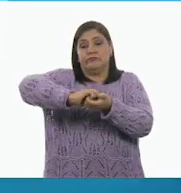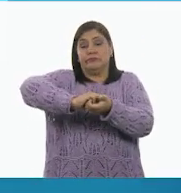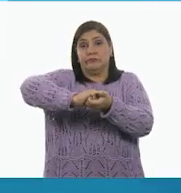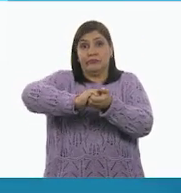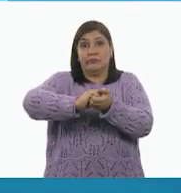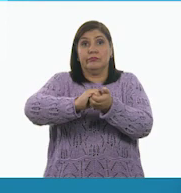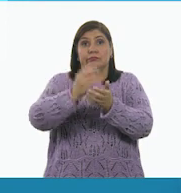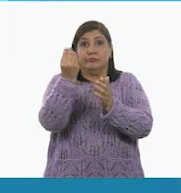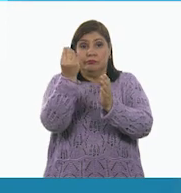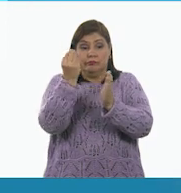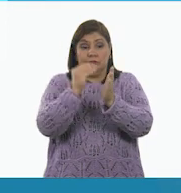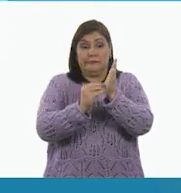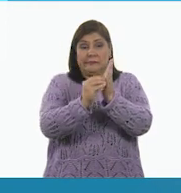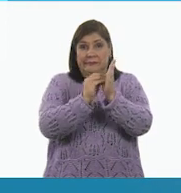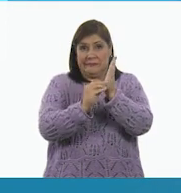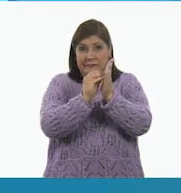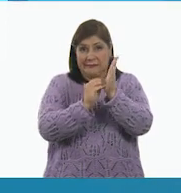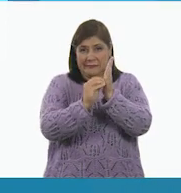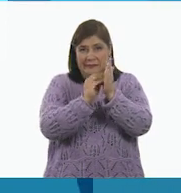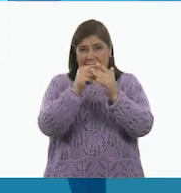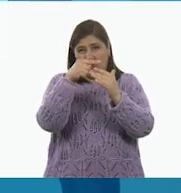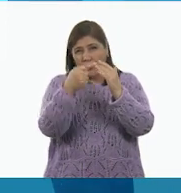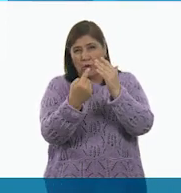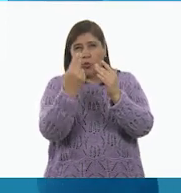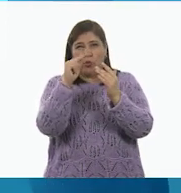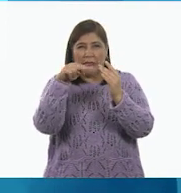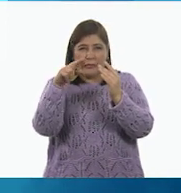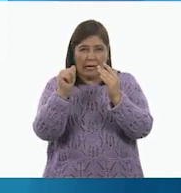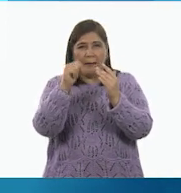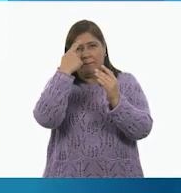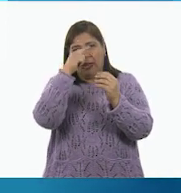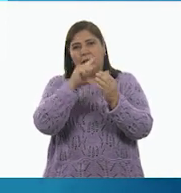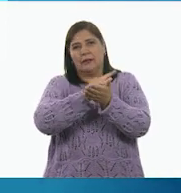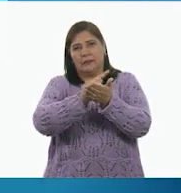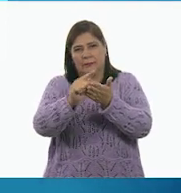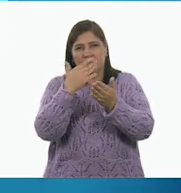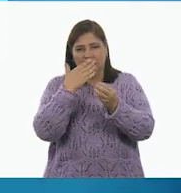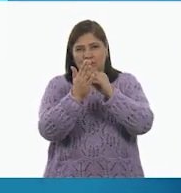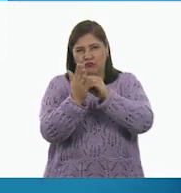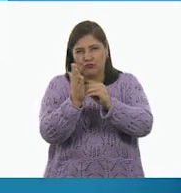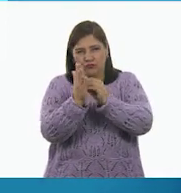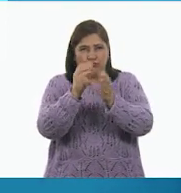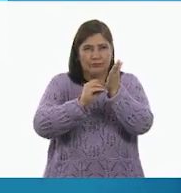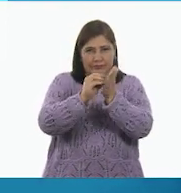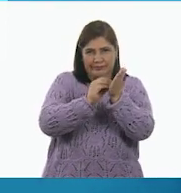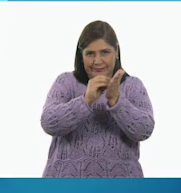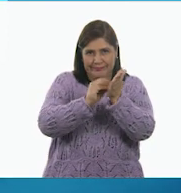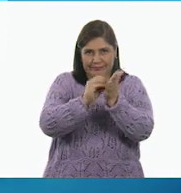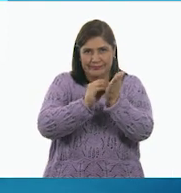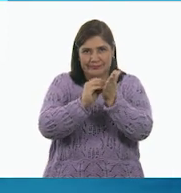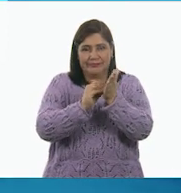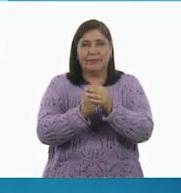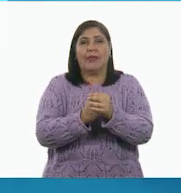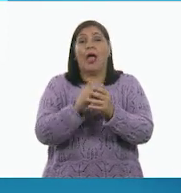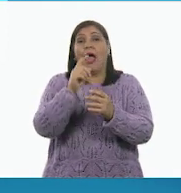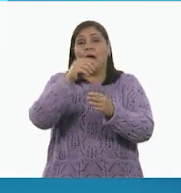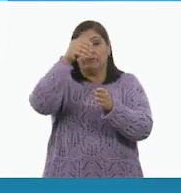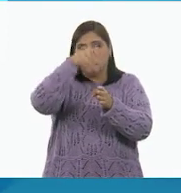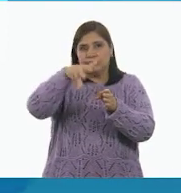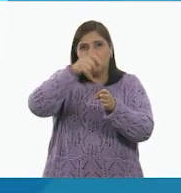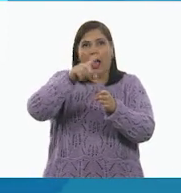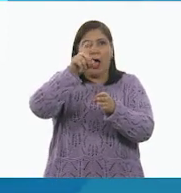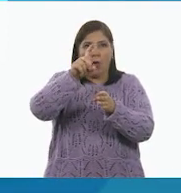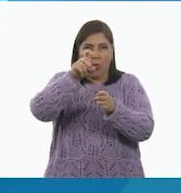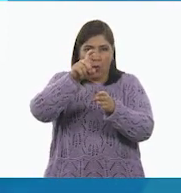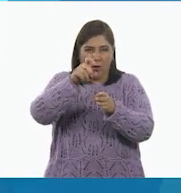dedos. Ahora, como que rasguñas la palma de tus manos para lavar tus uñas. Enjuaga tus manos